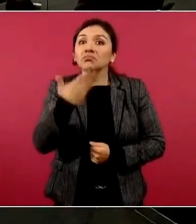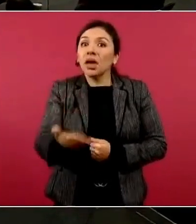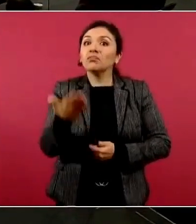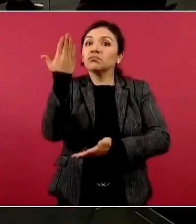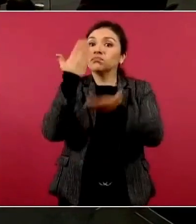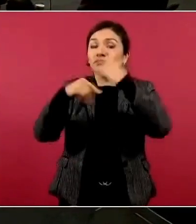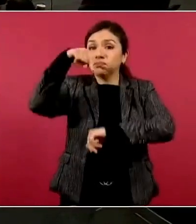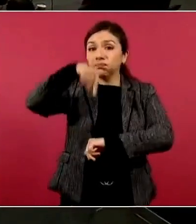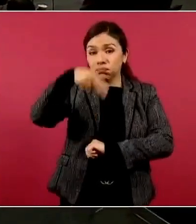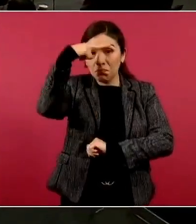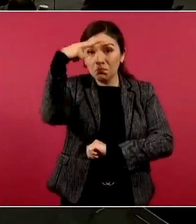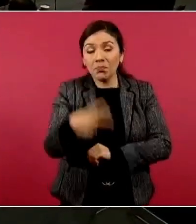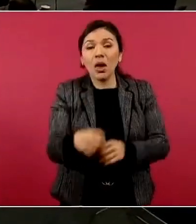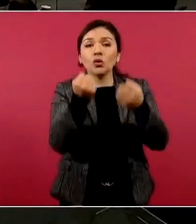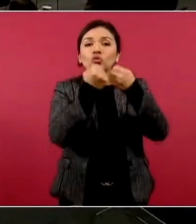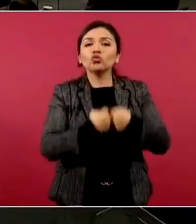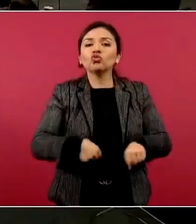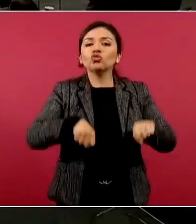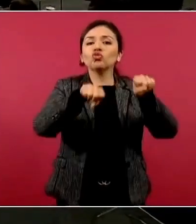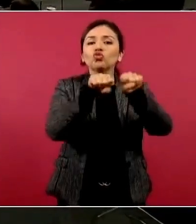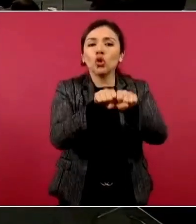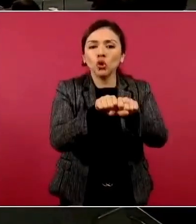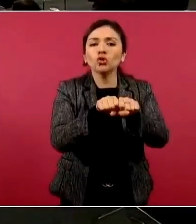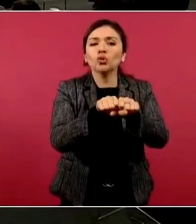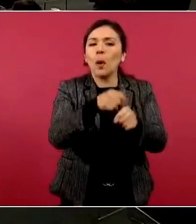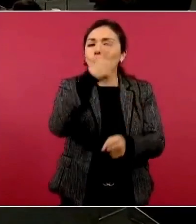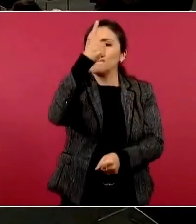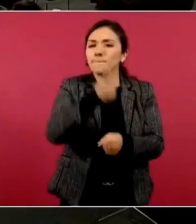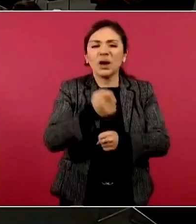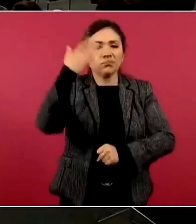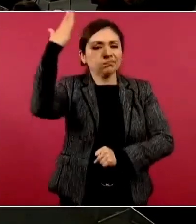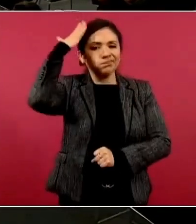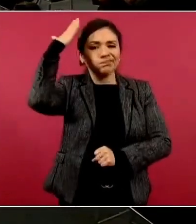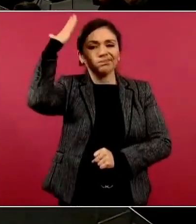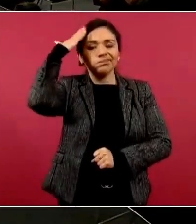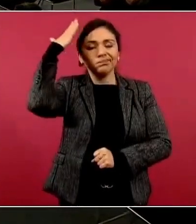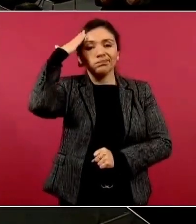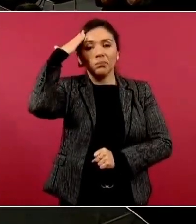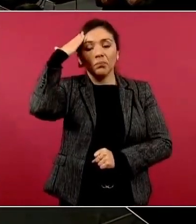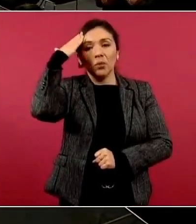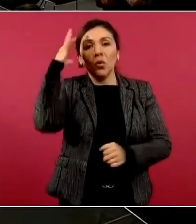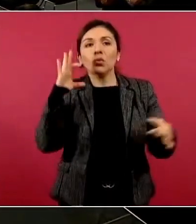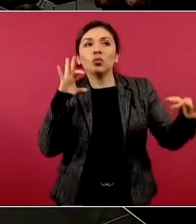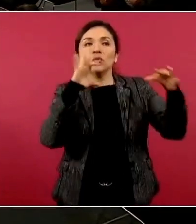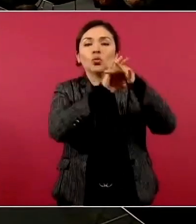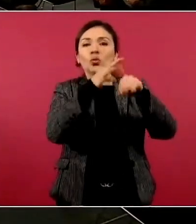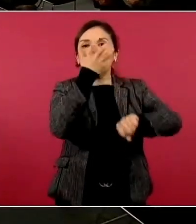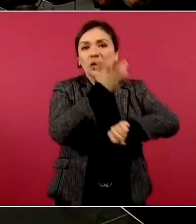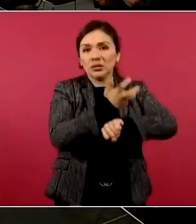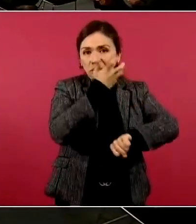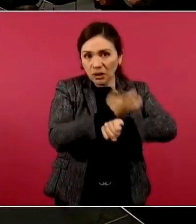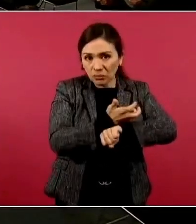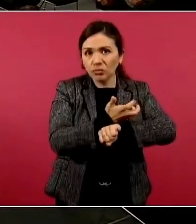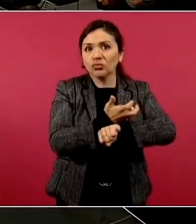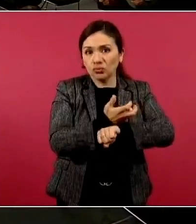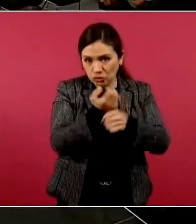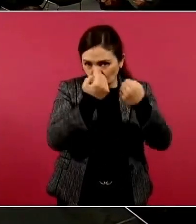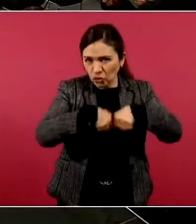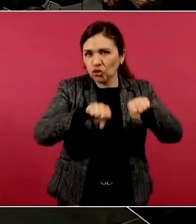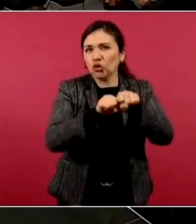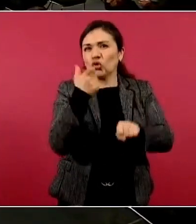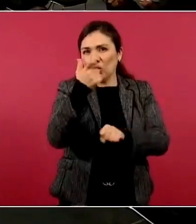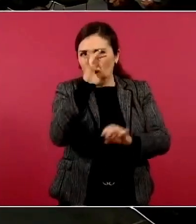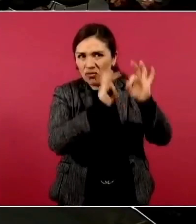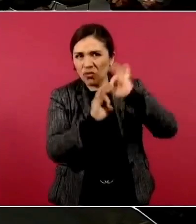sea el socio principal de Estados Unidos, socio económico,